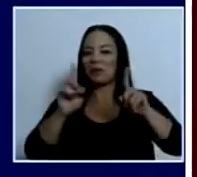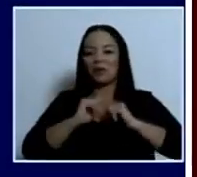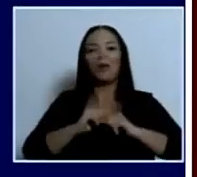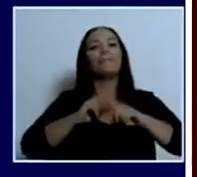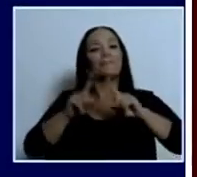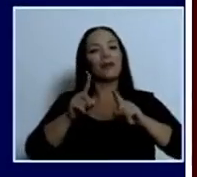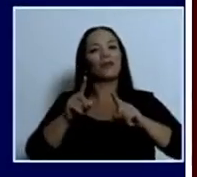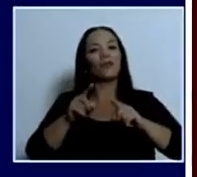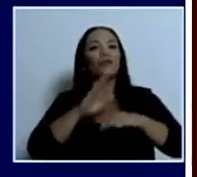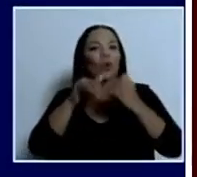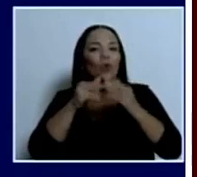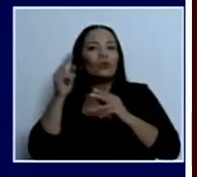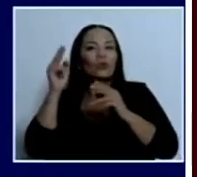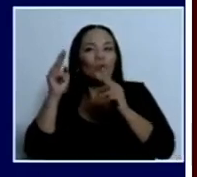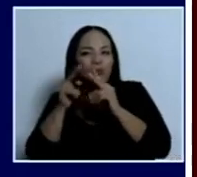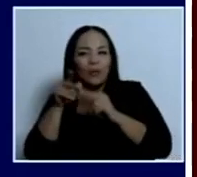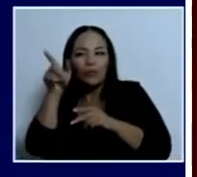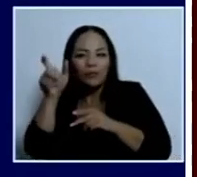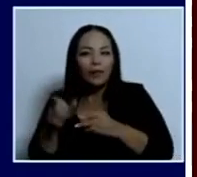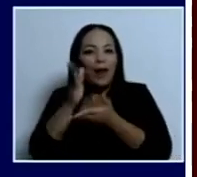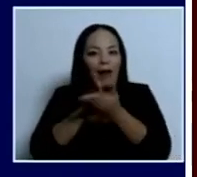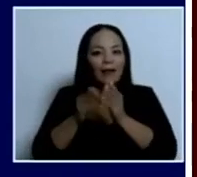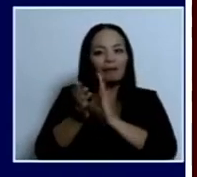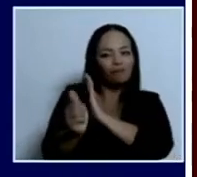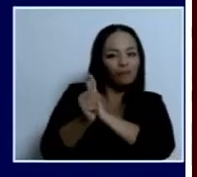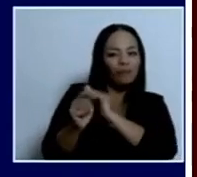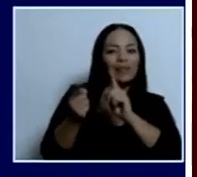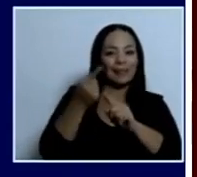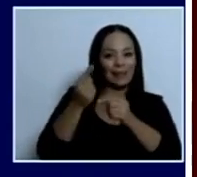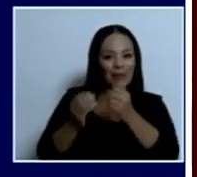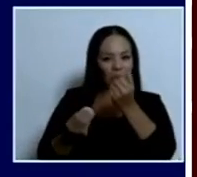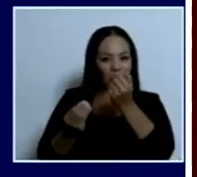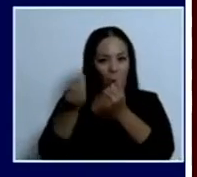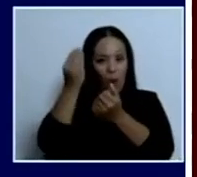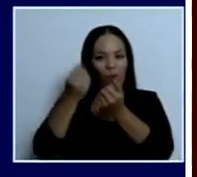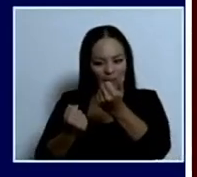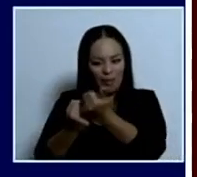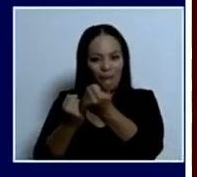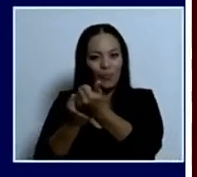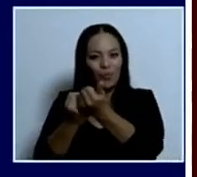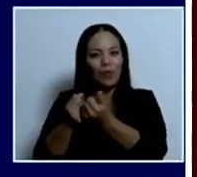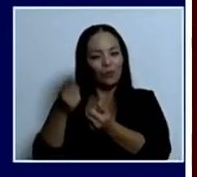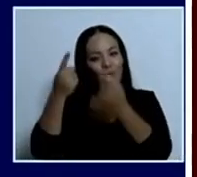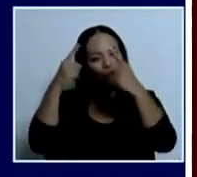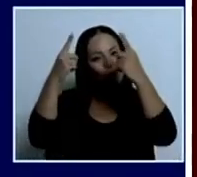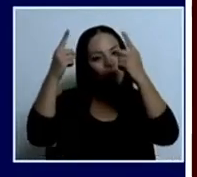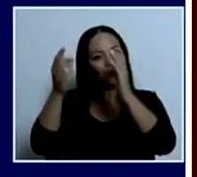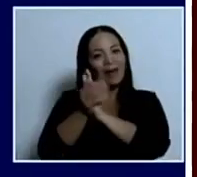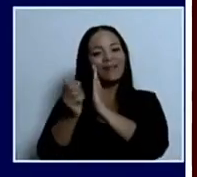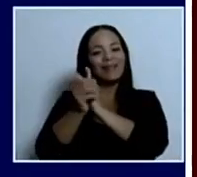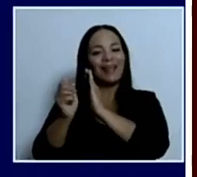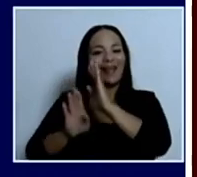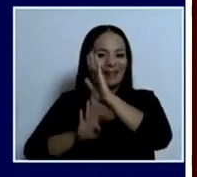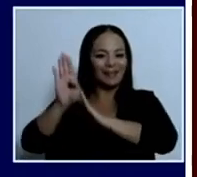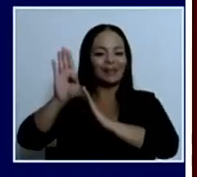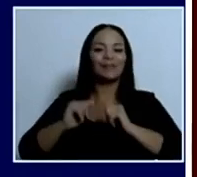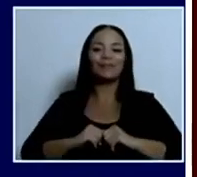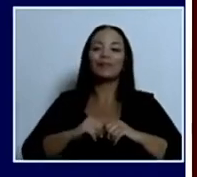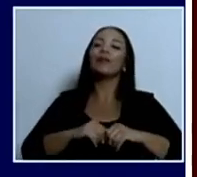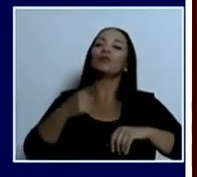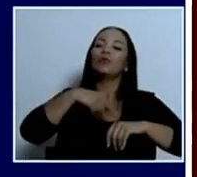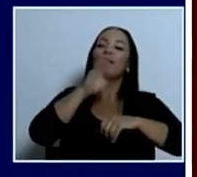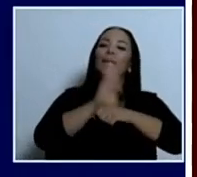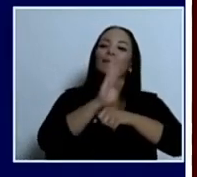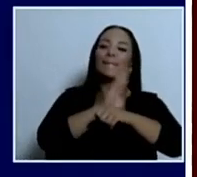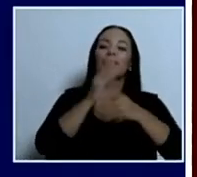conocemos a alguien que si lo vemos y lo apoyamos desde jóvenes van a poder potenciar esas habilidades. Entonces desde el banco queremos